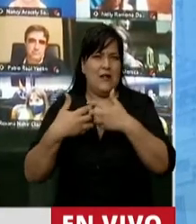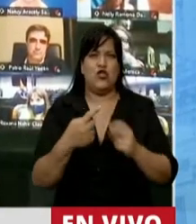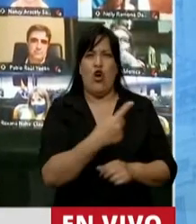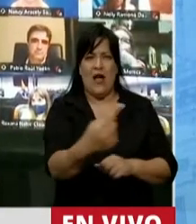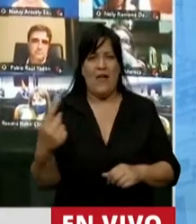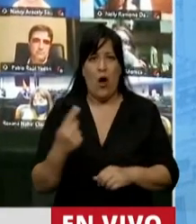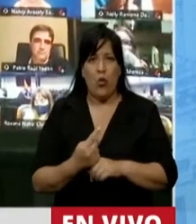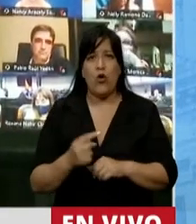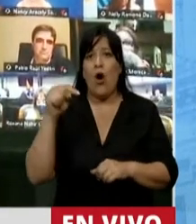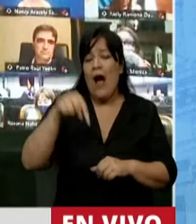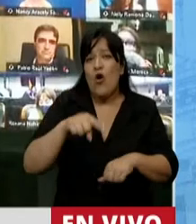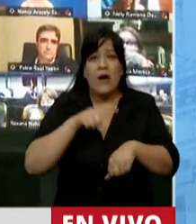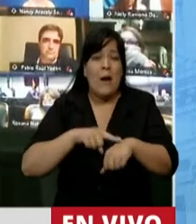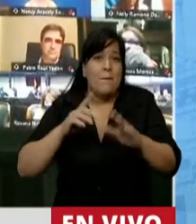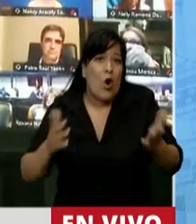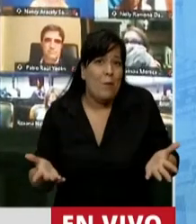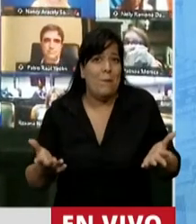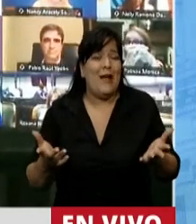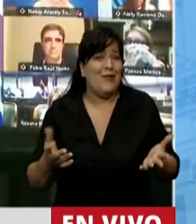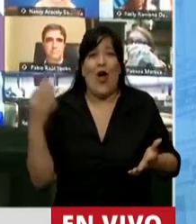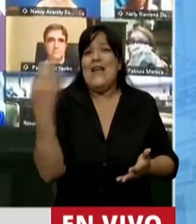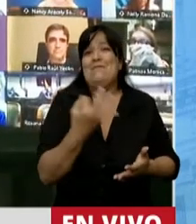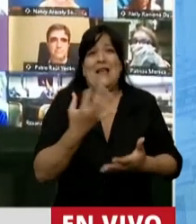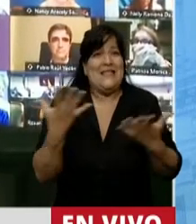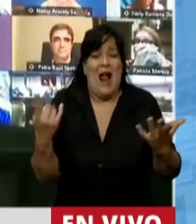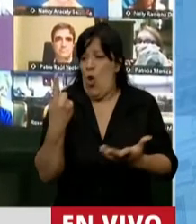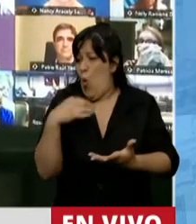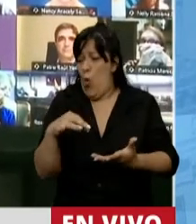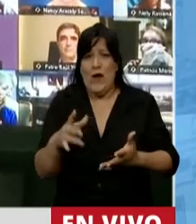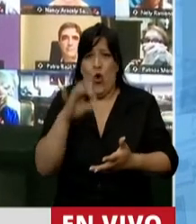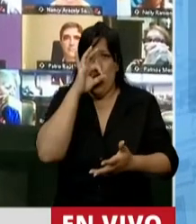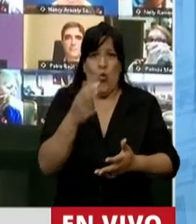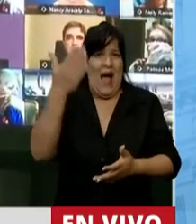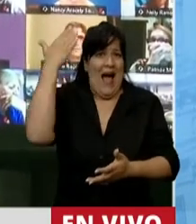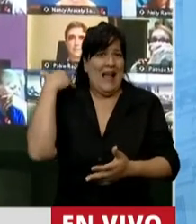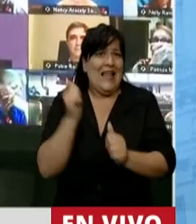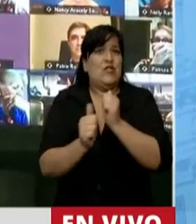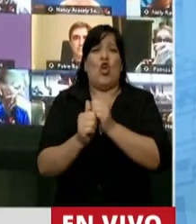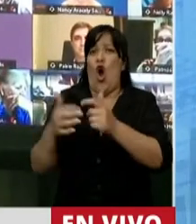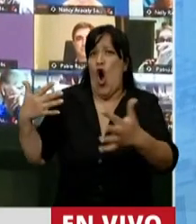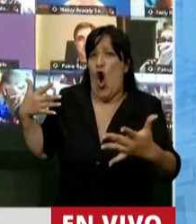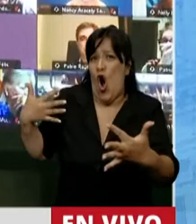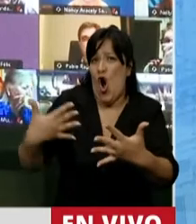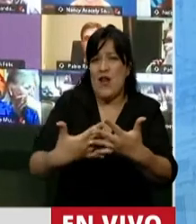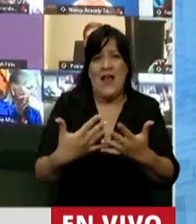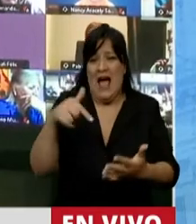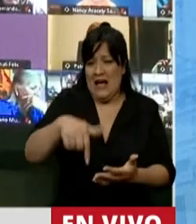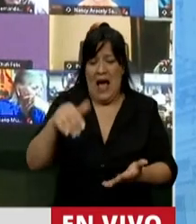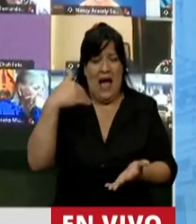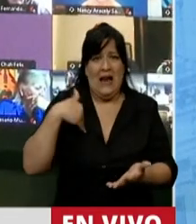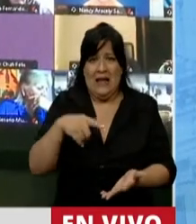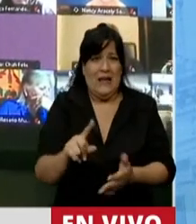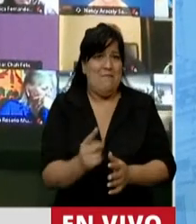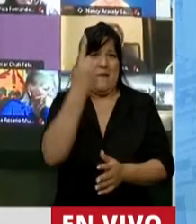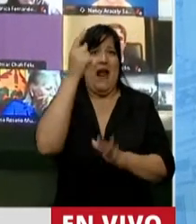Reflexionar que estamos en un momento de excepcionalidad única, jamás vivido en la historia de la humanidad y mucho menos en la Argentina.